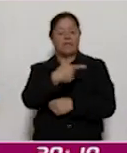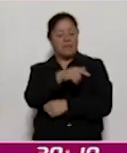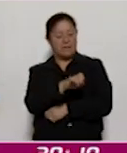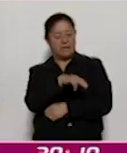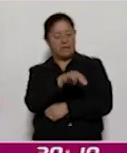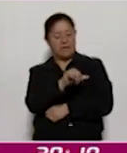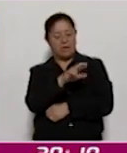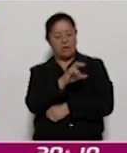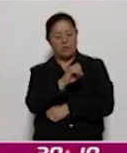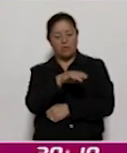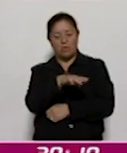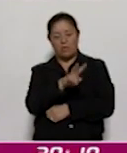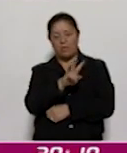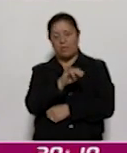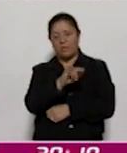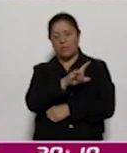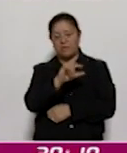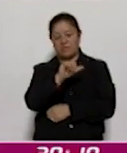Villamil.